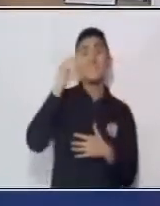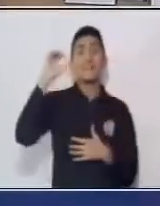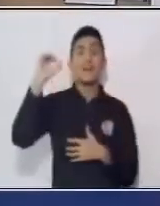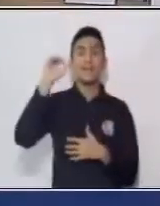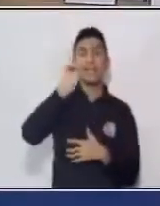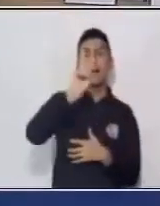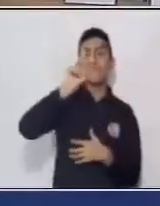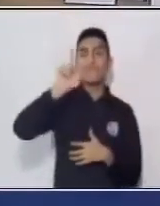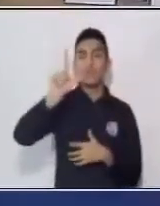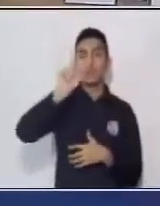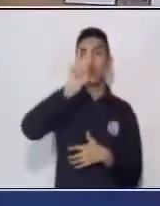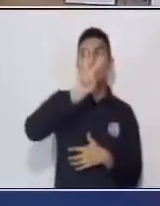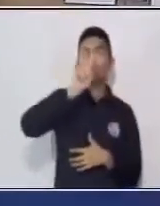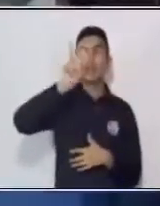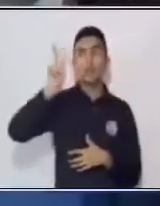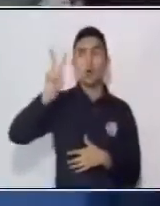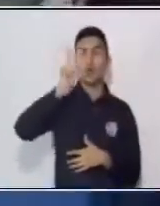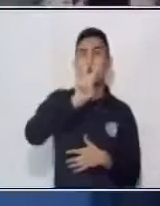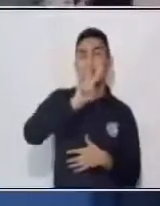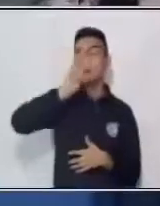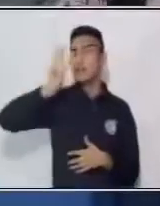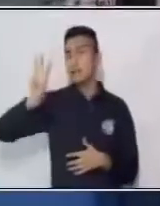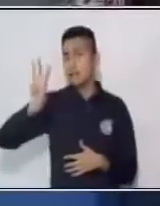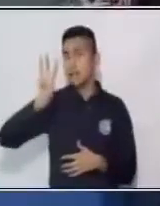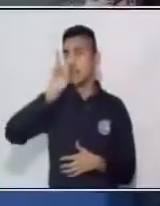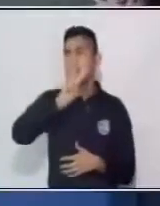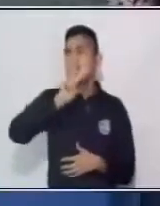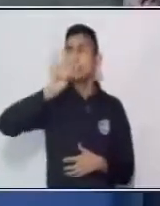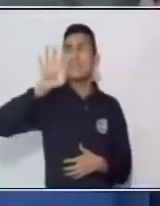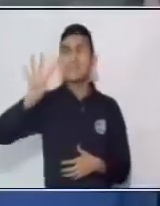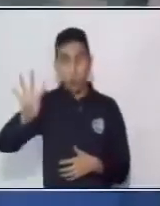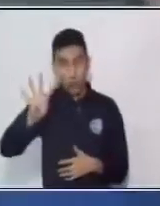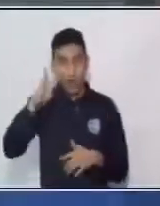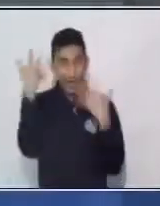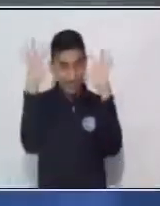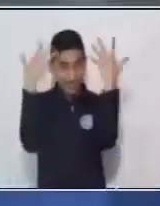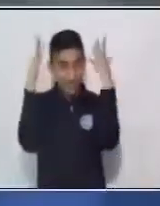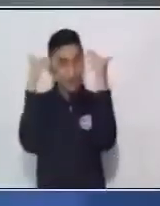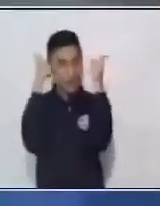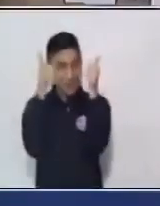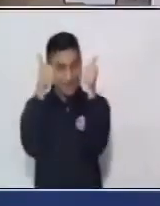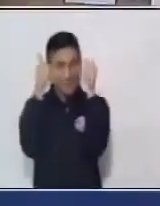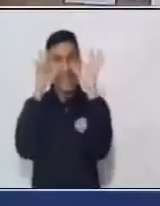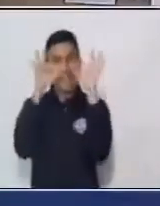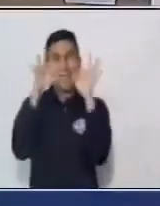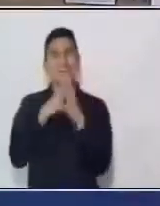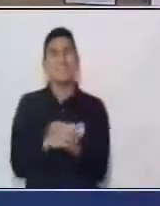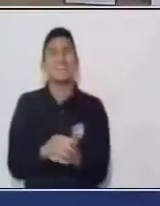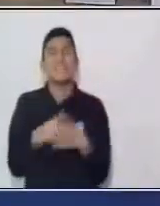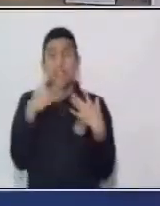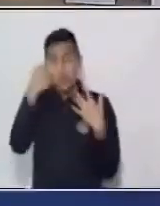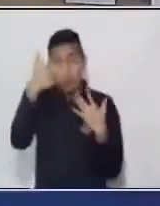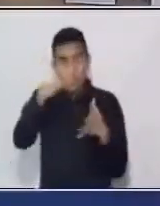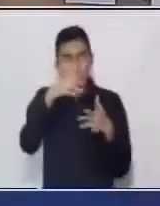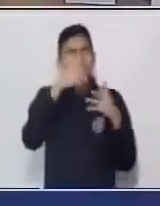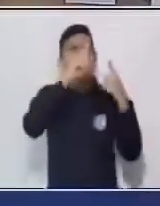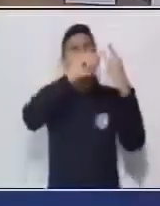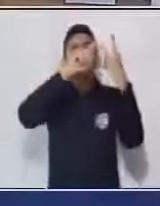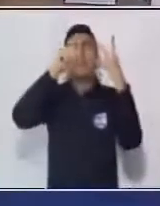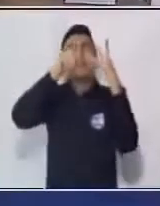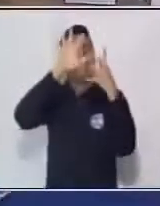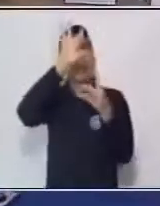veinte, veintiuno, veintidós, veintitrés y veinticuatro. ¡Muy bien! Llegamos a la respuesta.